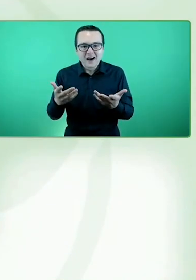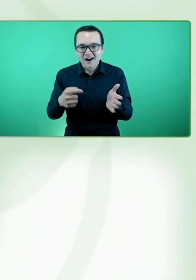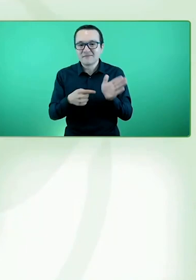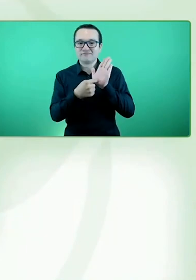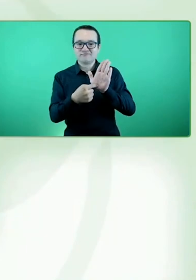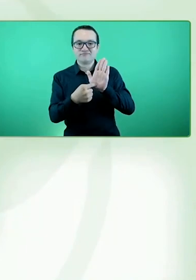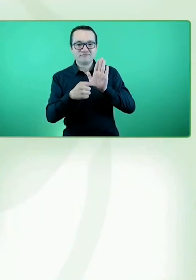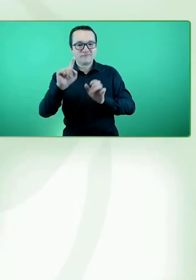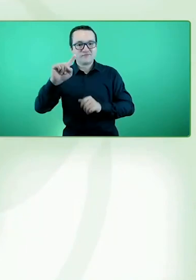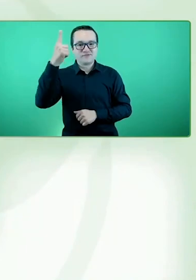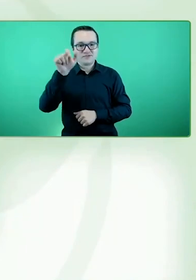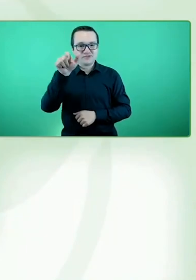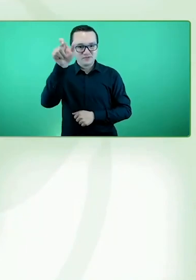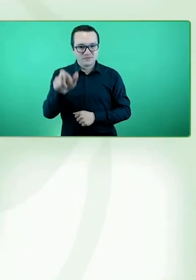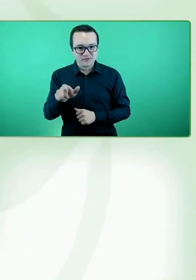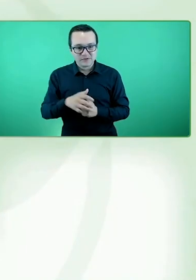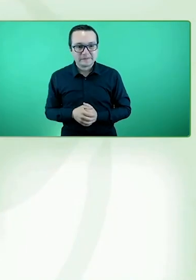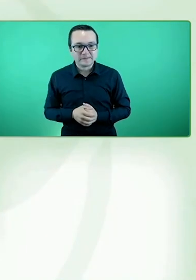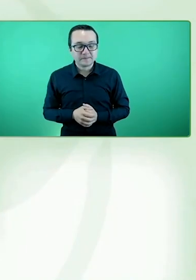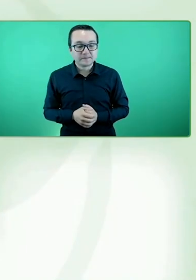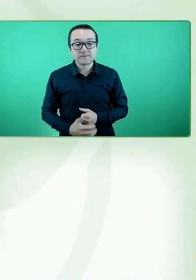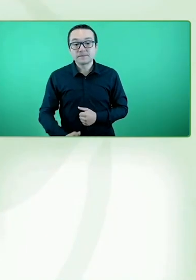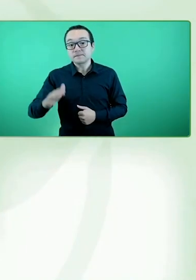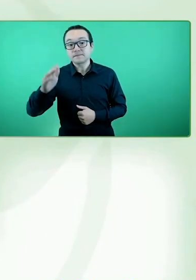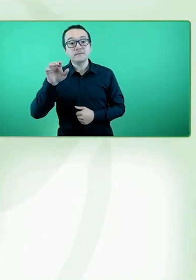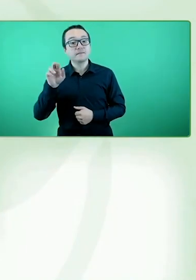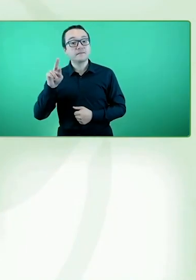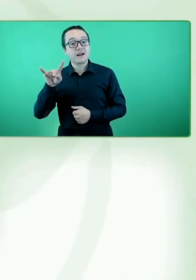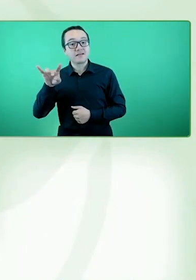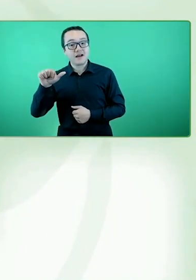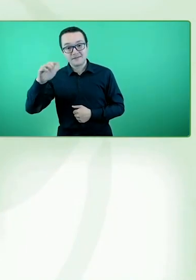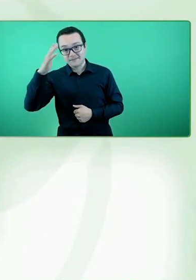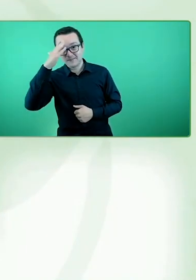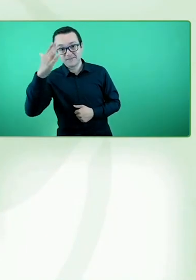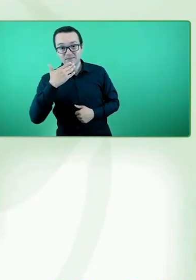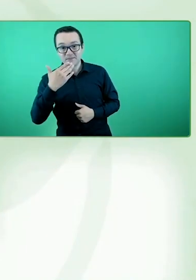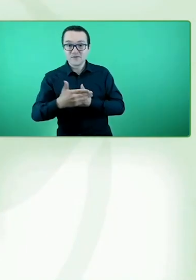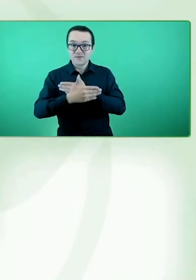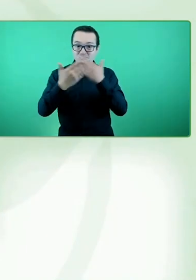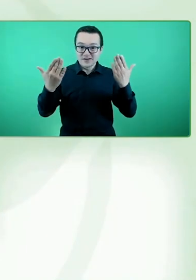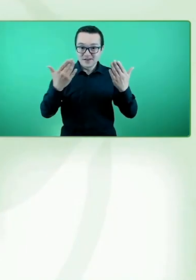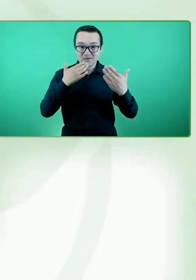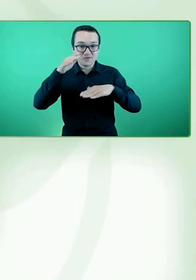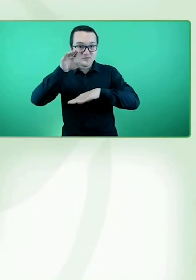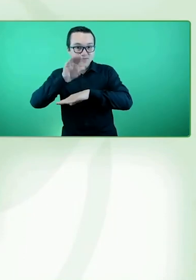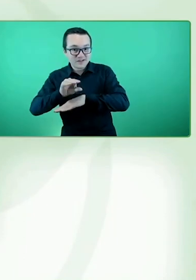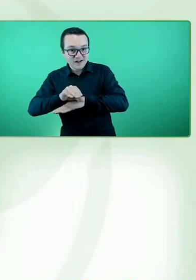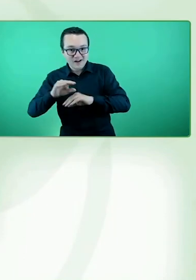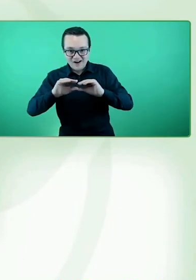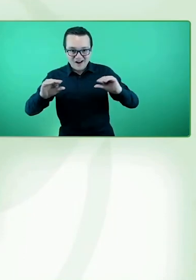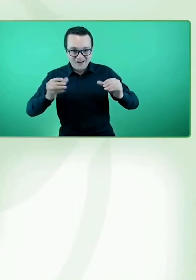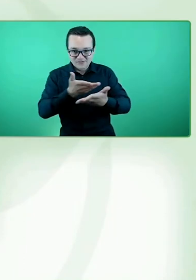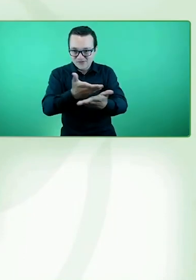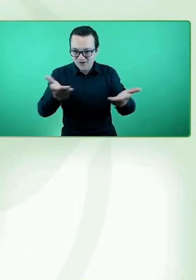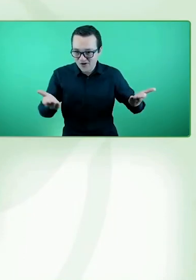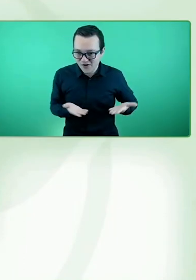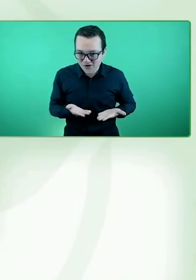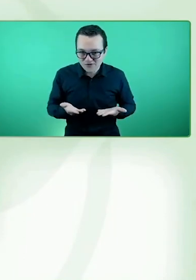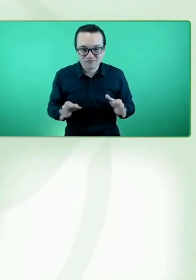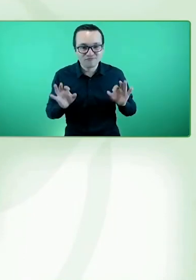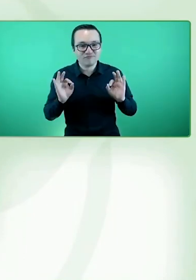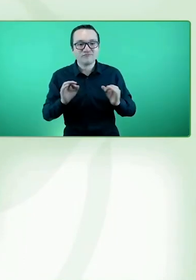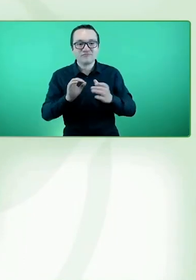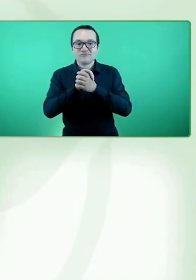Buenos días a todas, a todos y buenas tardes. Vamos a saludar también a un lado y otro del